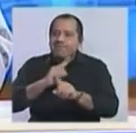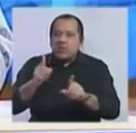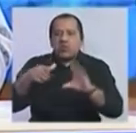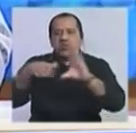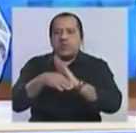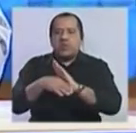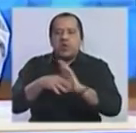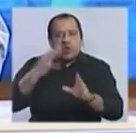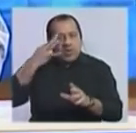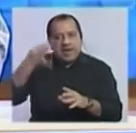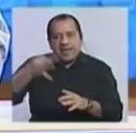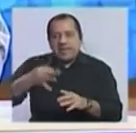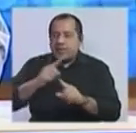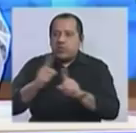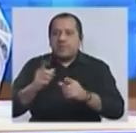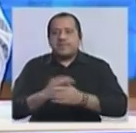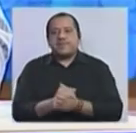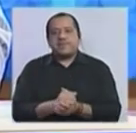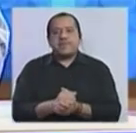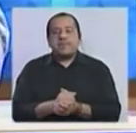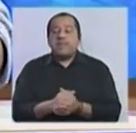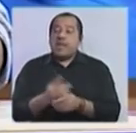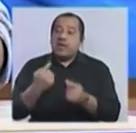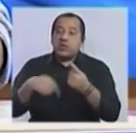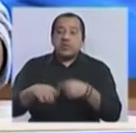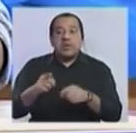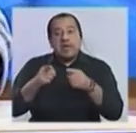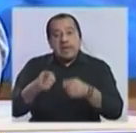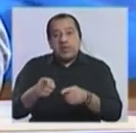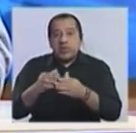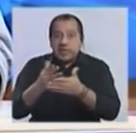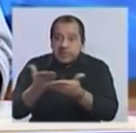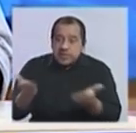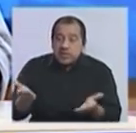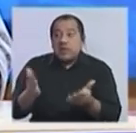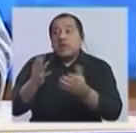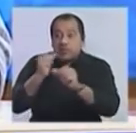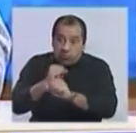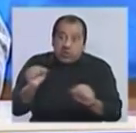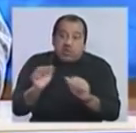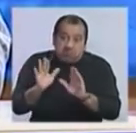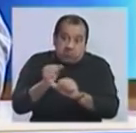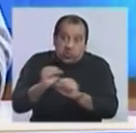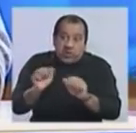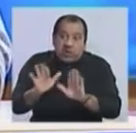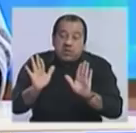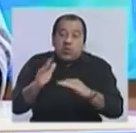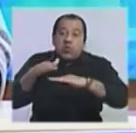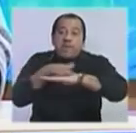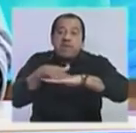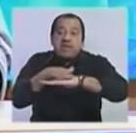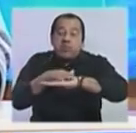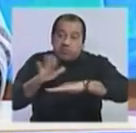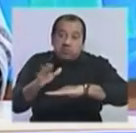verificó en la votación. Esto era un escenario posible, como el piso bajo, digamos,